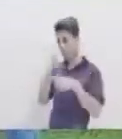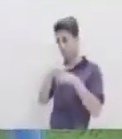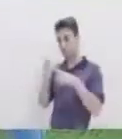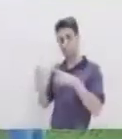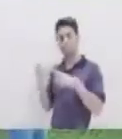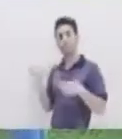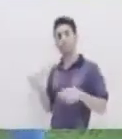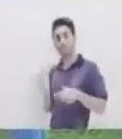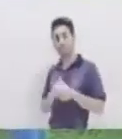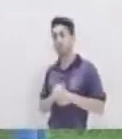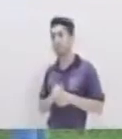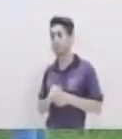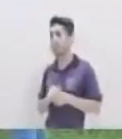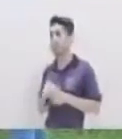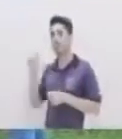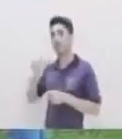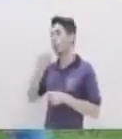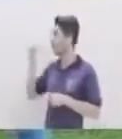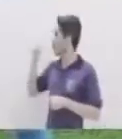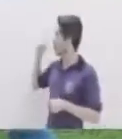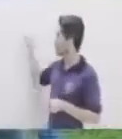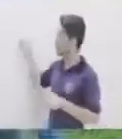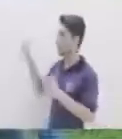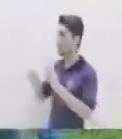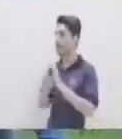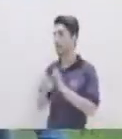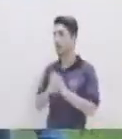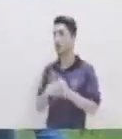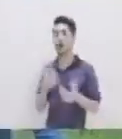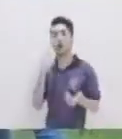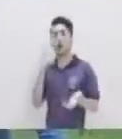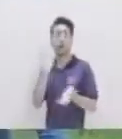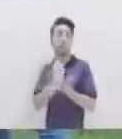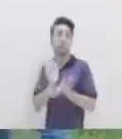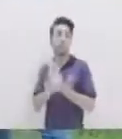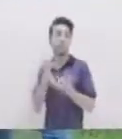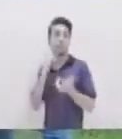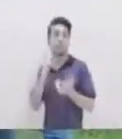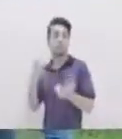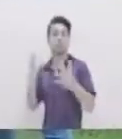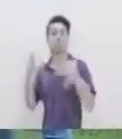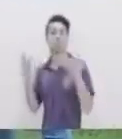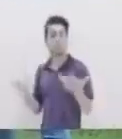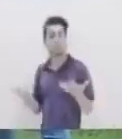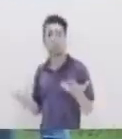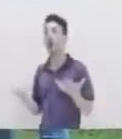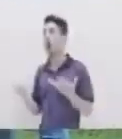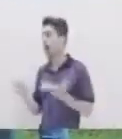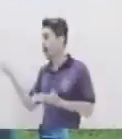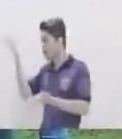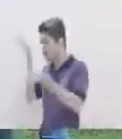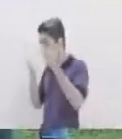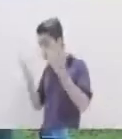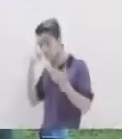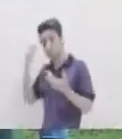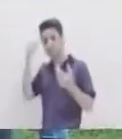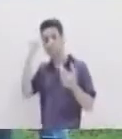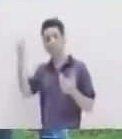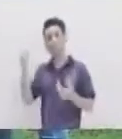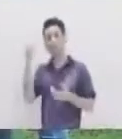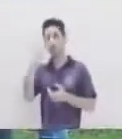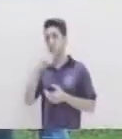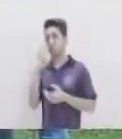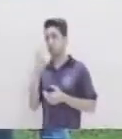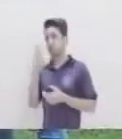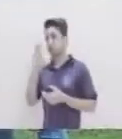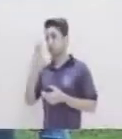frases ¿Verdad? Así es Y el otro ejemplo Esperemos el resultado Que nosotros esperemos el resultado Ya nos da la idea del subjuntivo